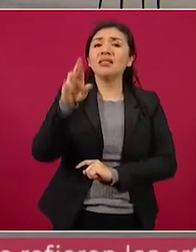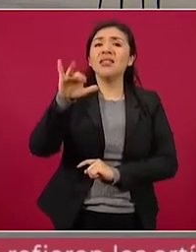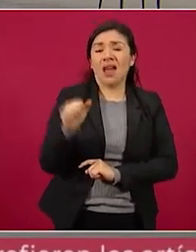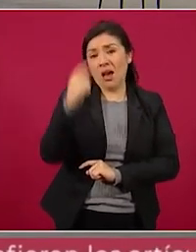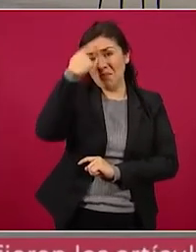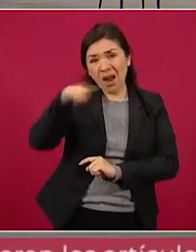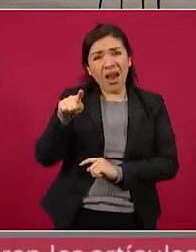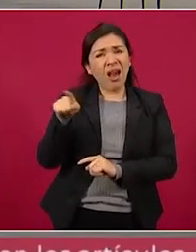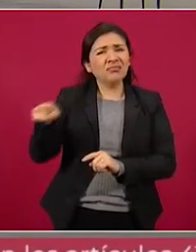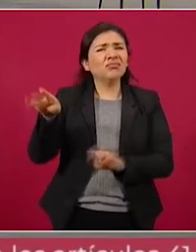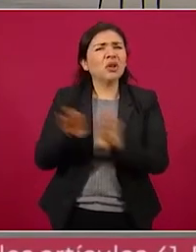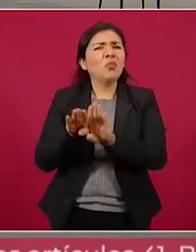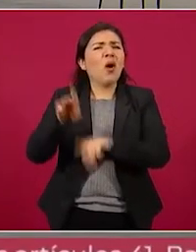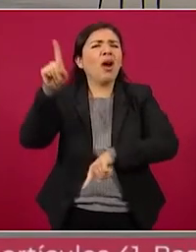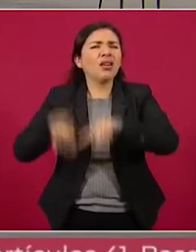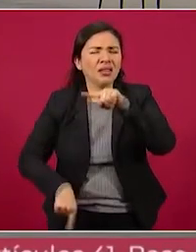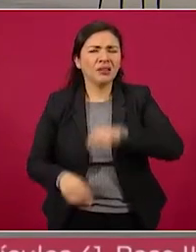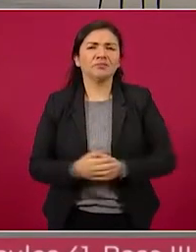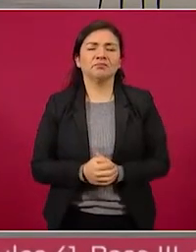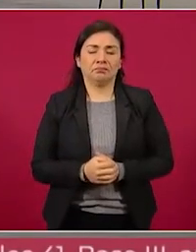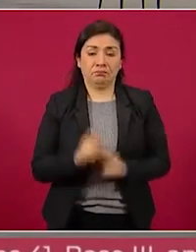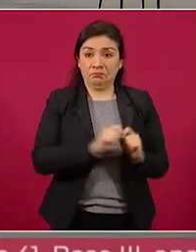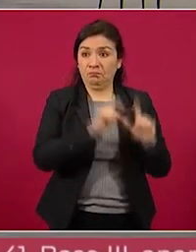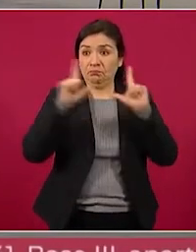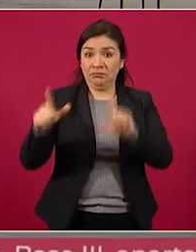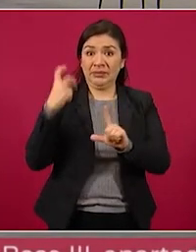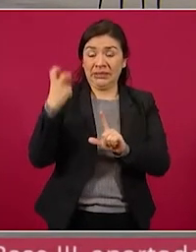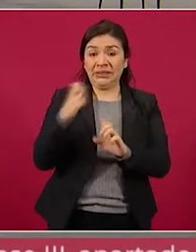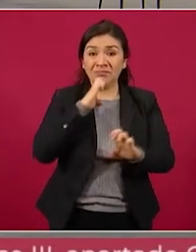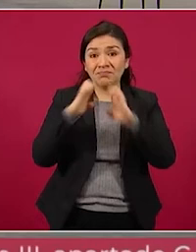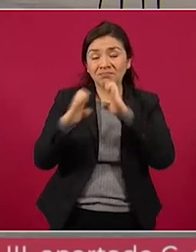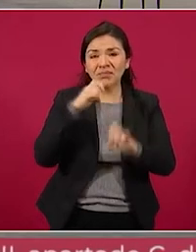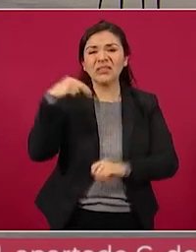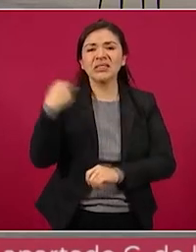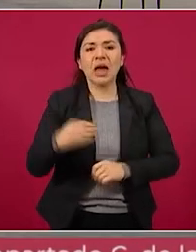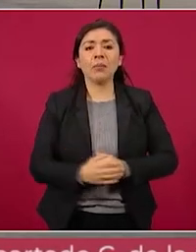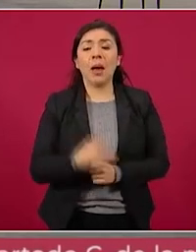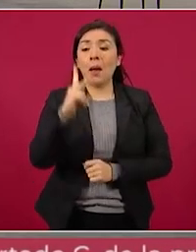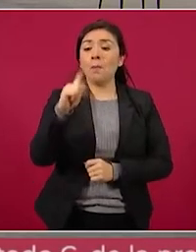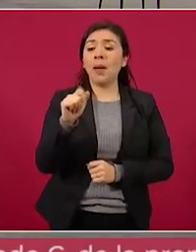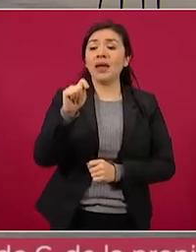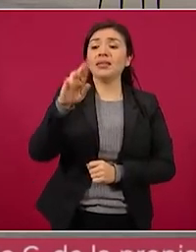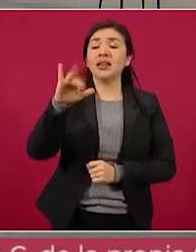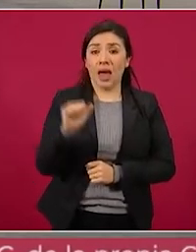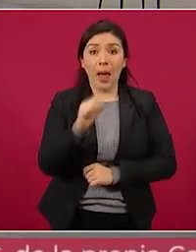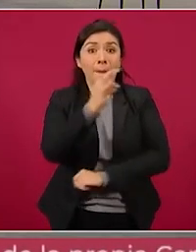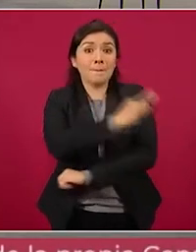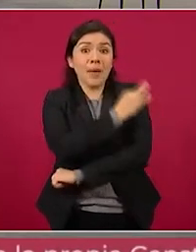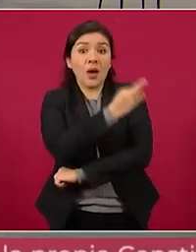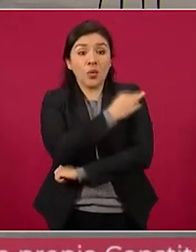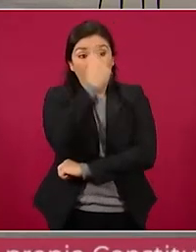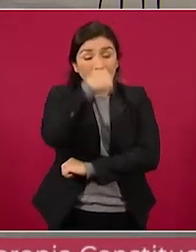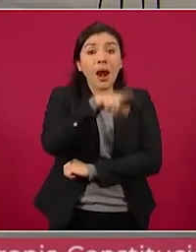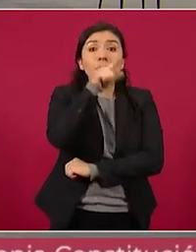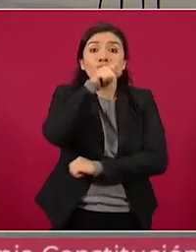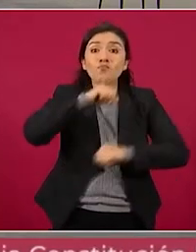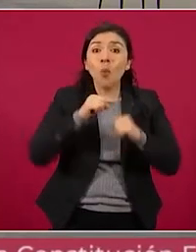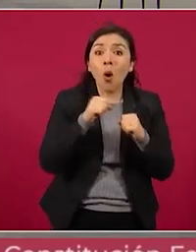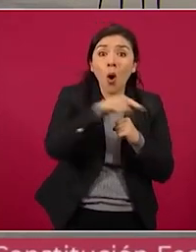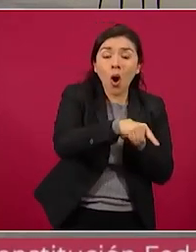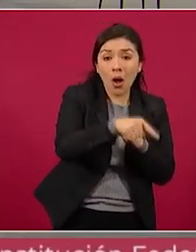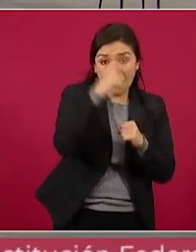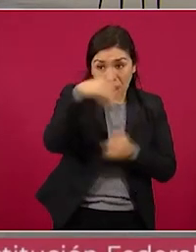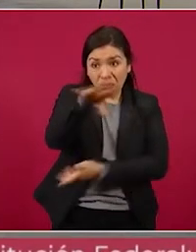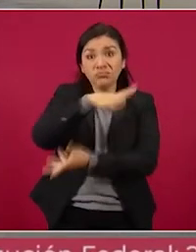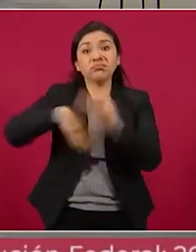la revista MX publicó el reportaje titulado Patria, de vacuna para apoyos a estandarte de